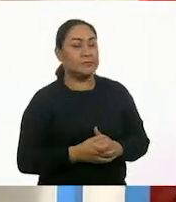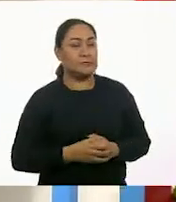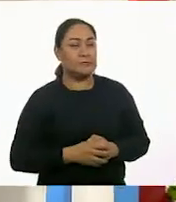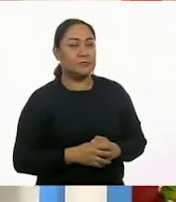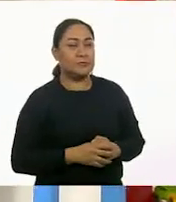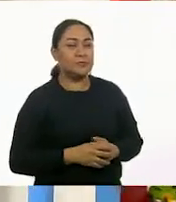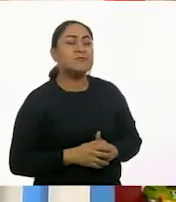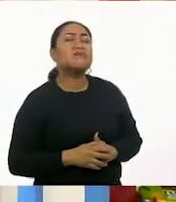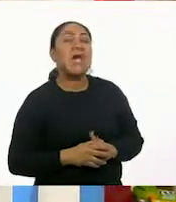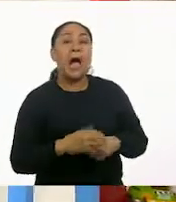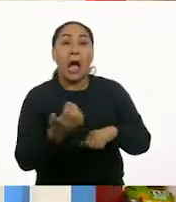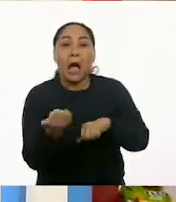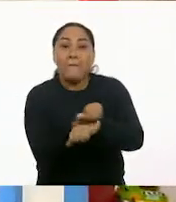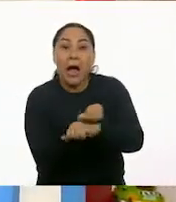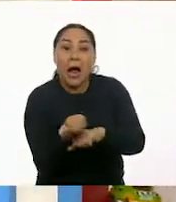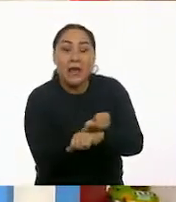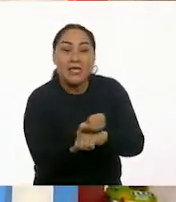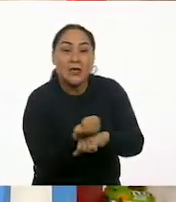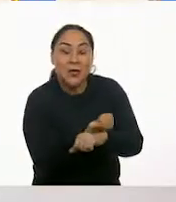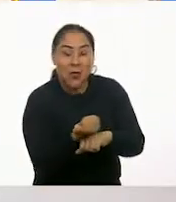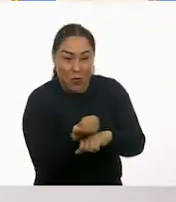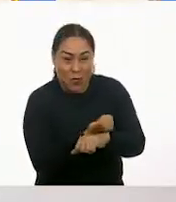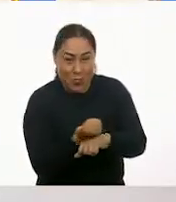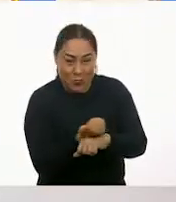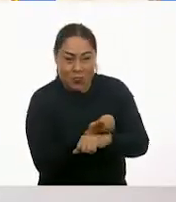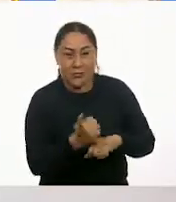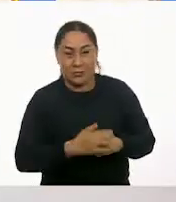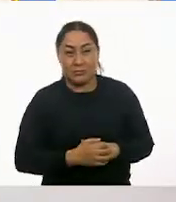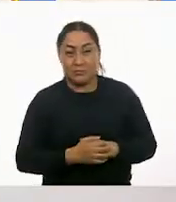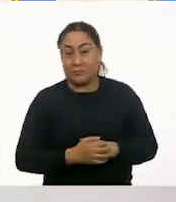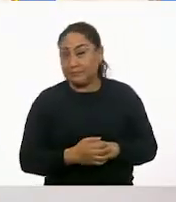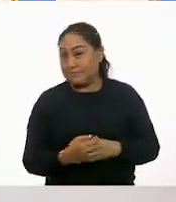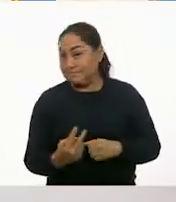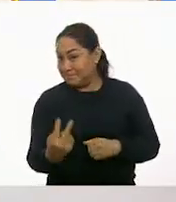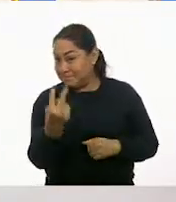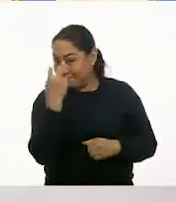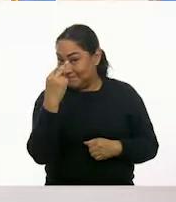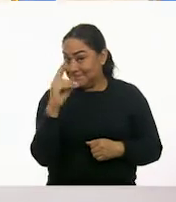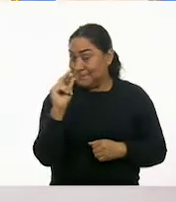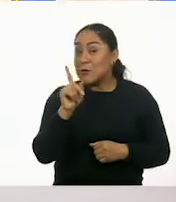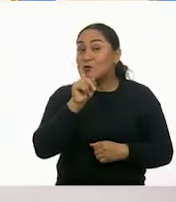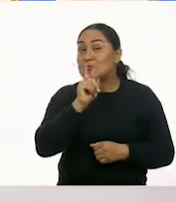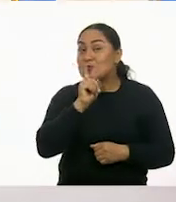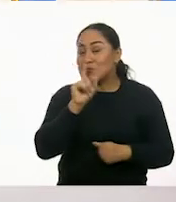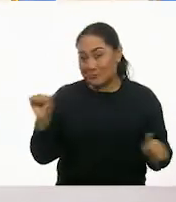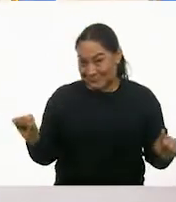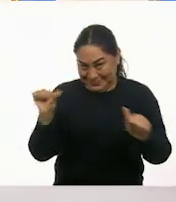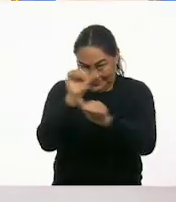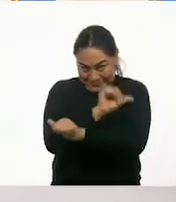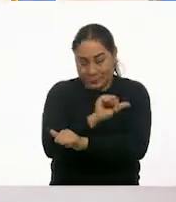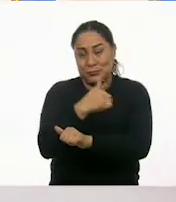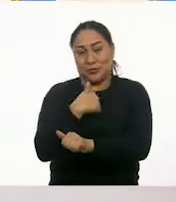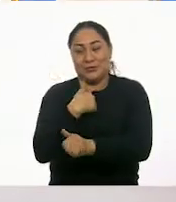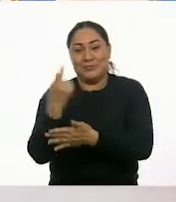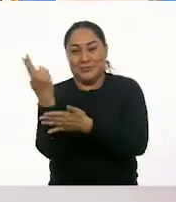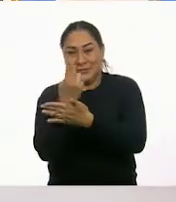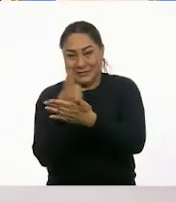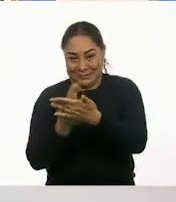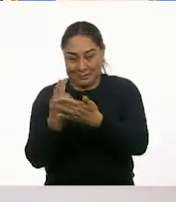Y cayó en amarillo. Amarillo. Que no vas a ver, ¿eh? No veo. Que te cambie el lugar para yo poder dibujar. Sí, sí, sí, sí.